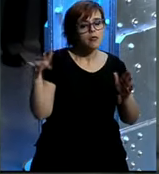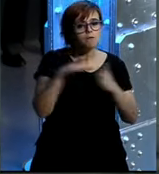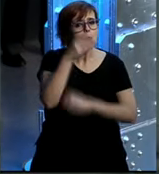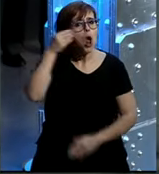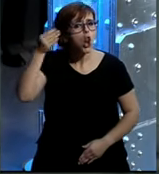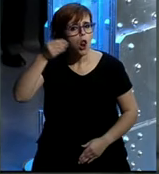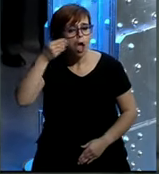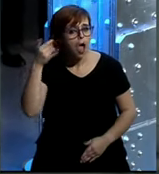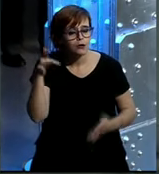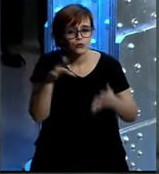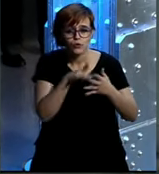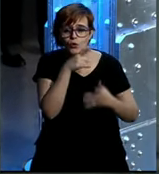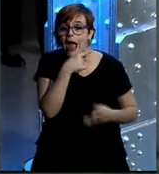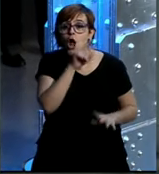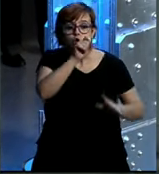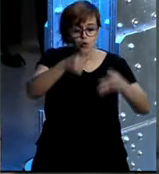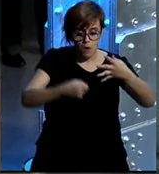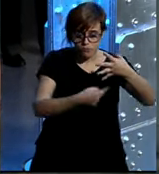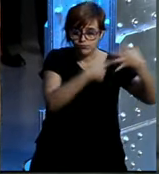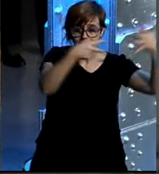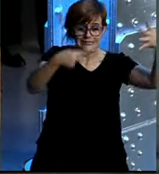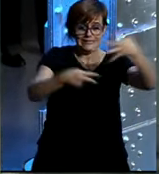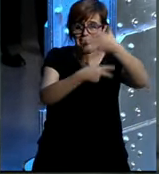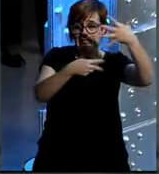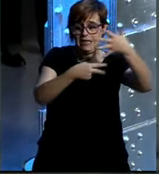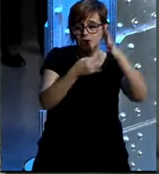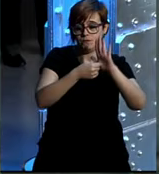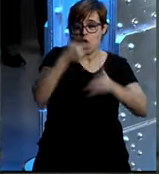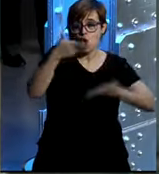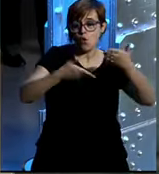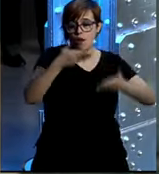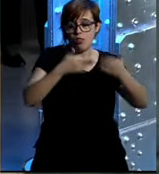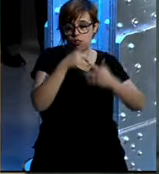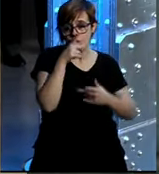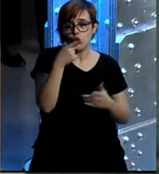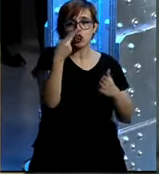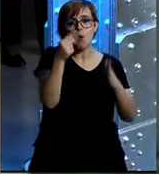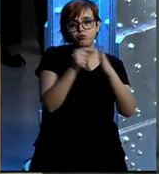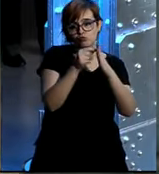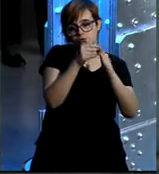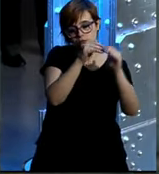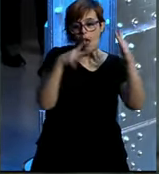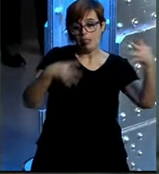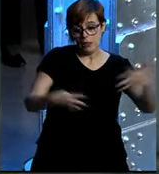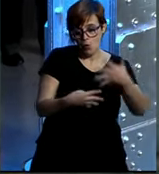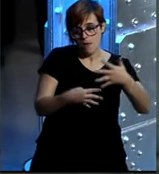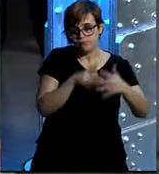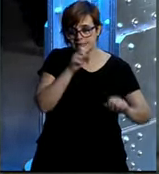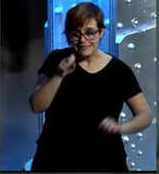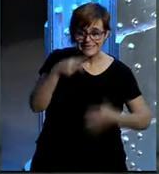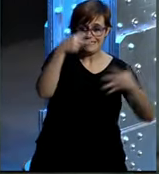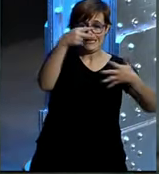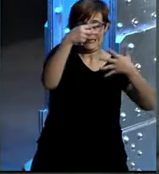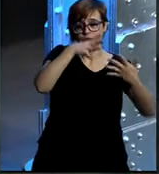corporativo, insisto, estamos en el número siete y hemos subido dos puntos con respecto al anterior. Con lo cual, simplemente para terminar, nos queda